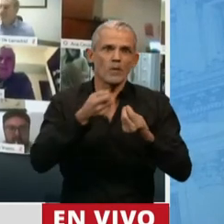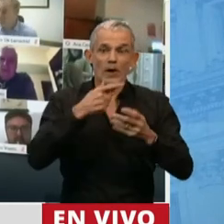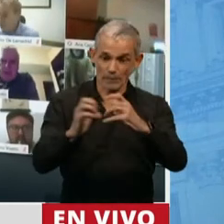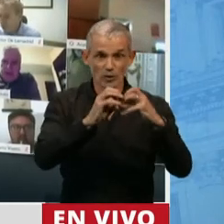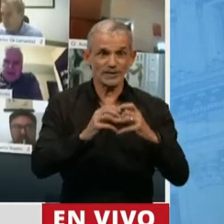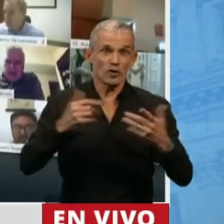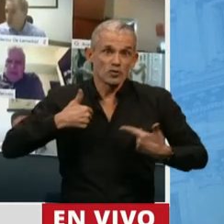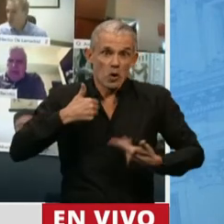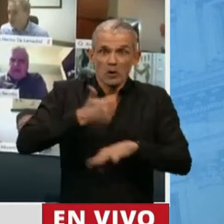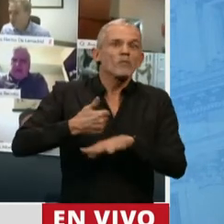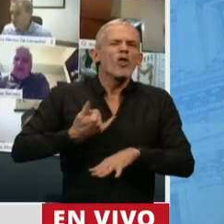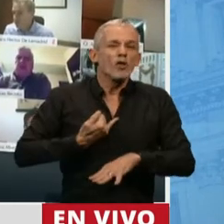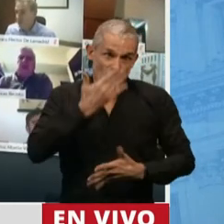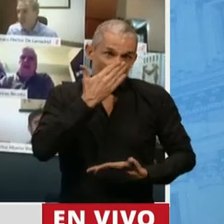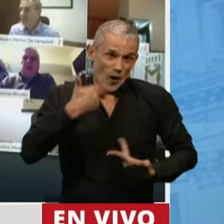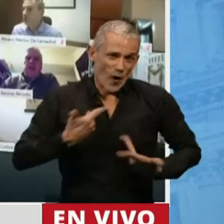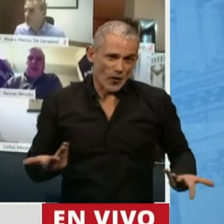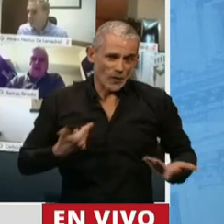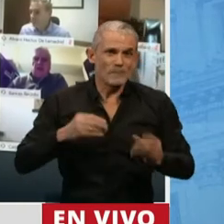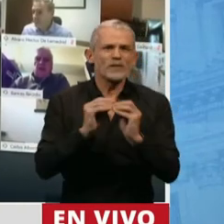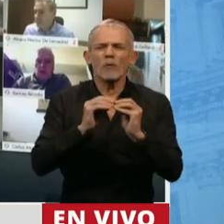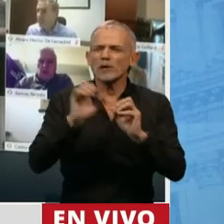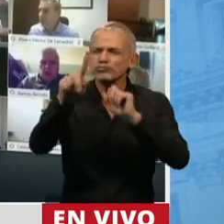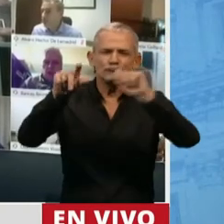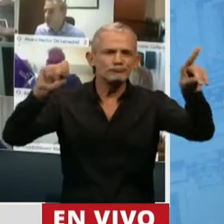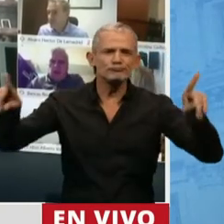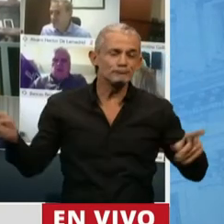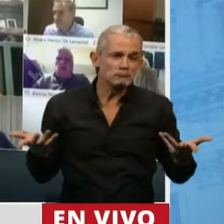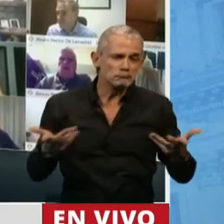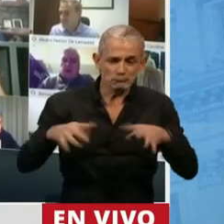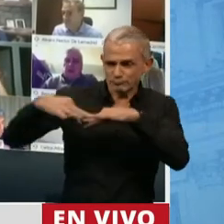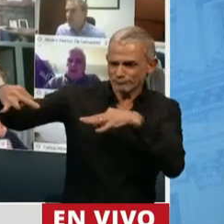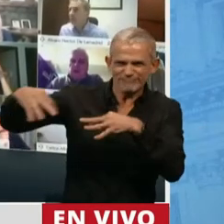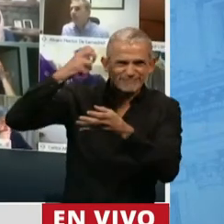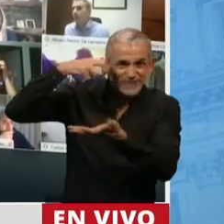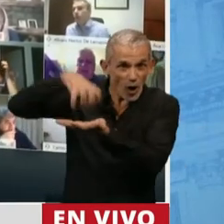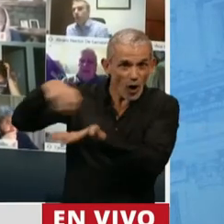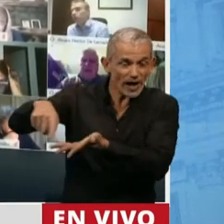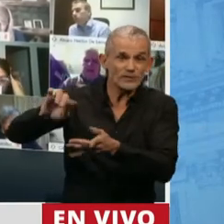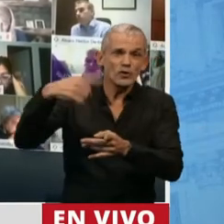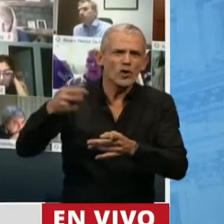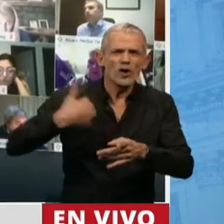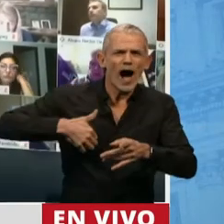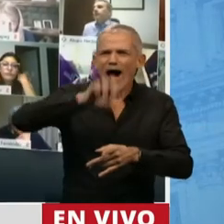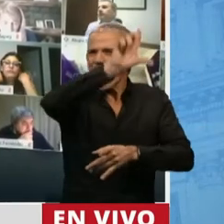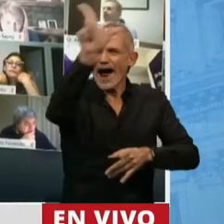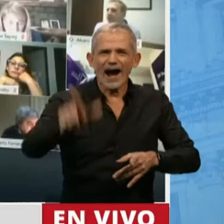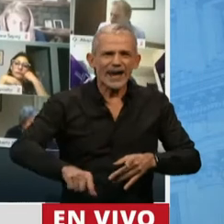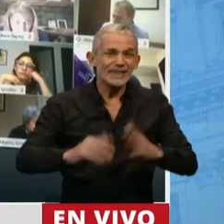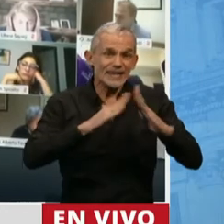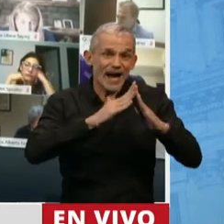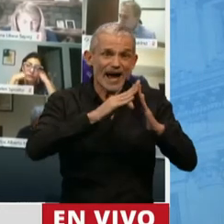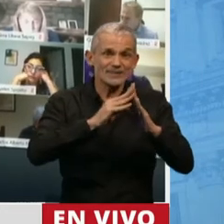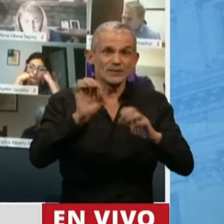yo estoy en la provincia de Córdoba, hay compañeros en la Cámara y hay compañeros a lo largo y a lo ancho de todo el